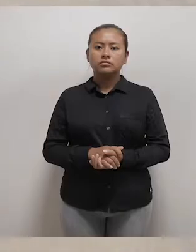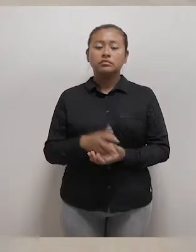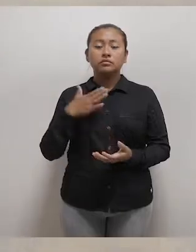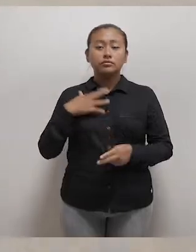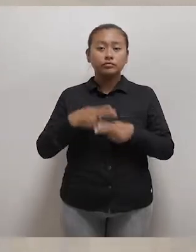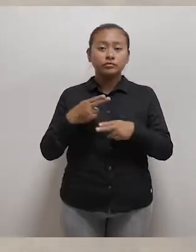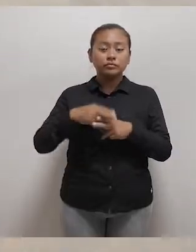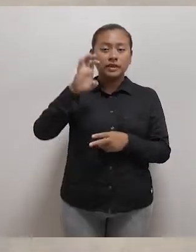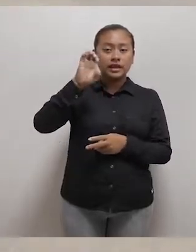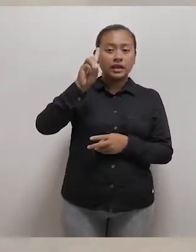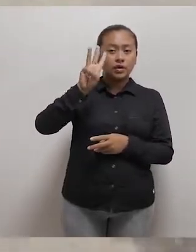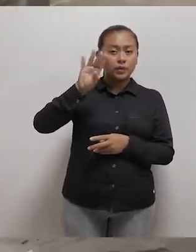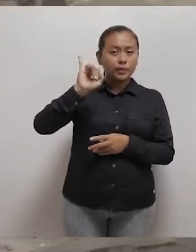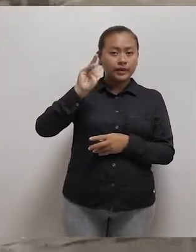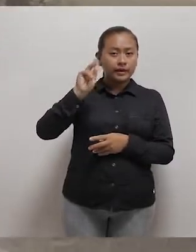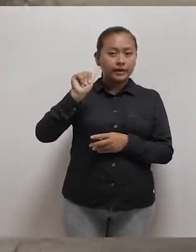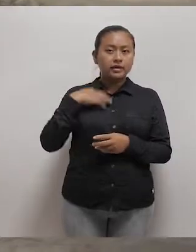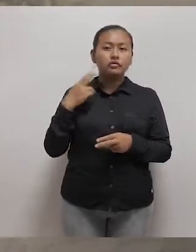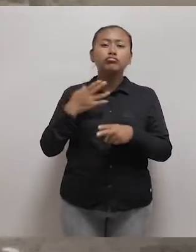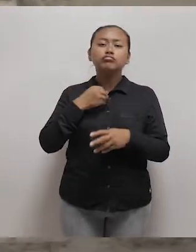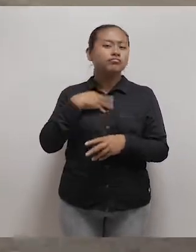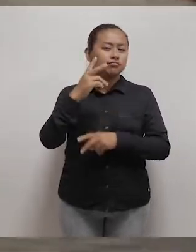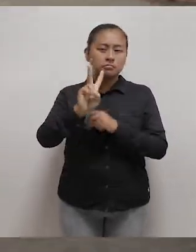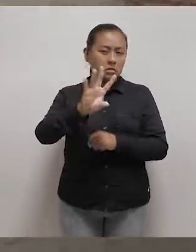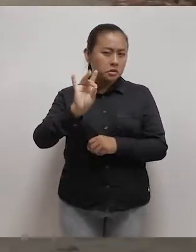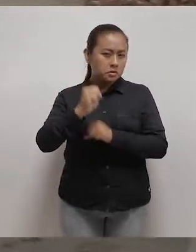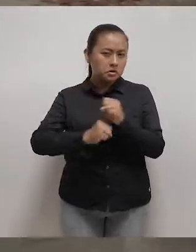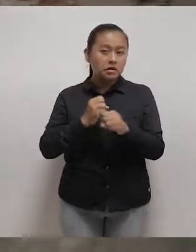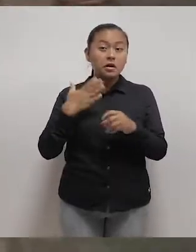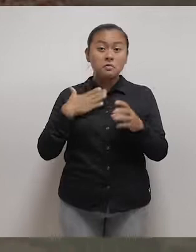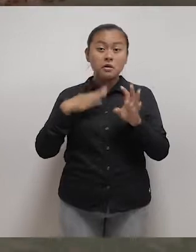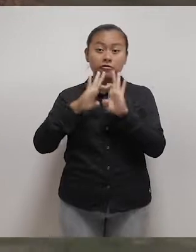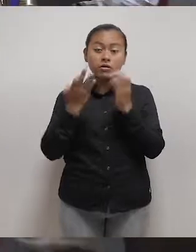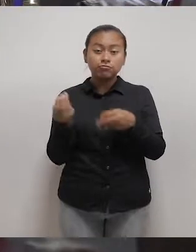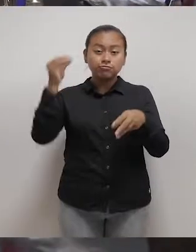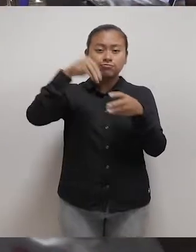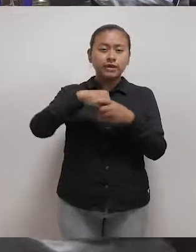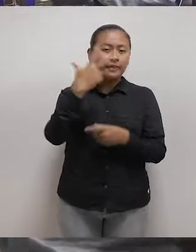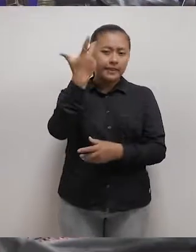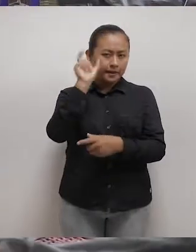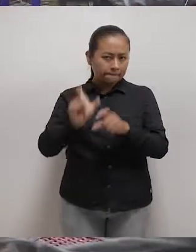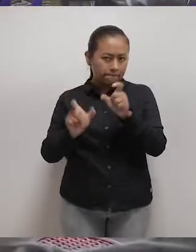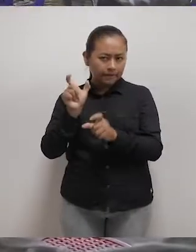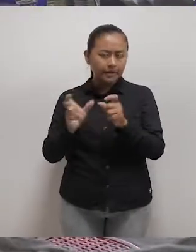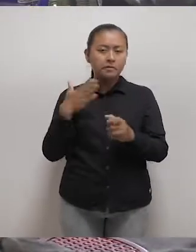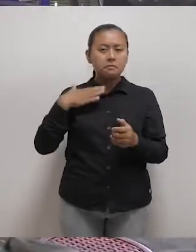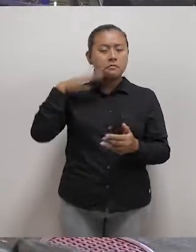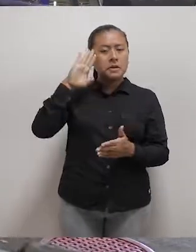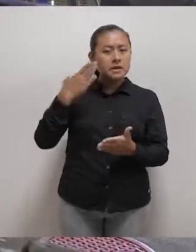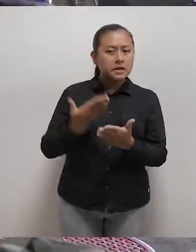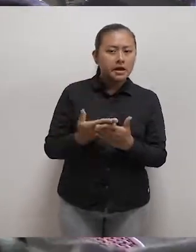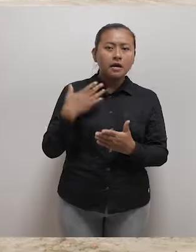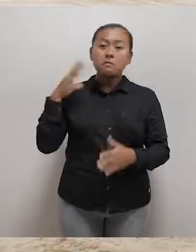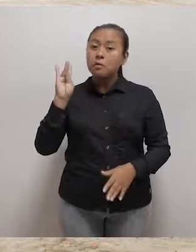Mi nombre es Edwige Gatikachun, tengo 28 años. En mi hogar conformamos tres personas, mi hija,